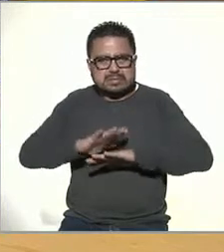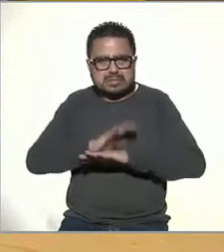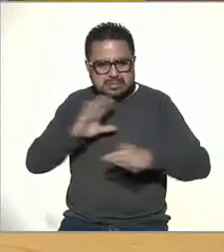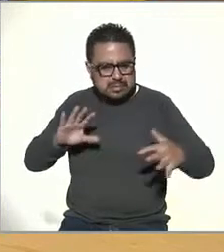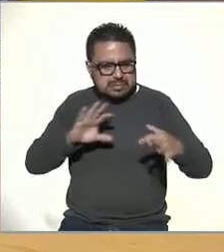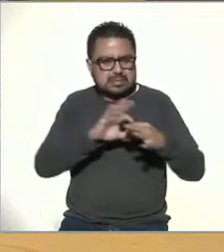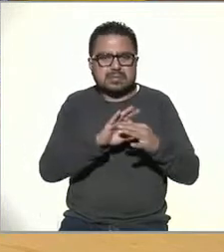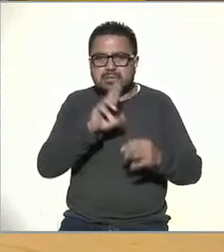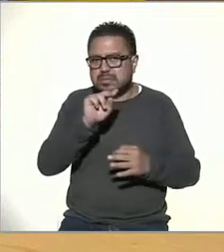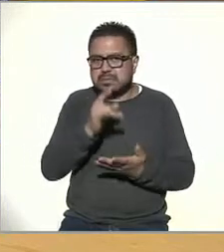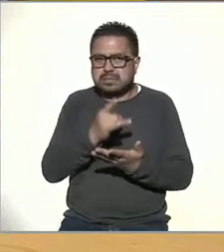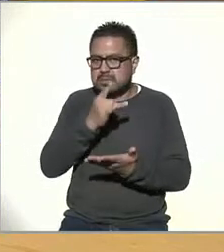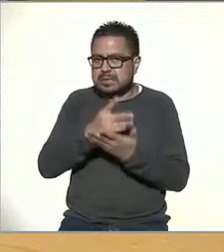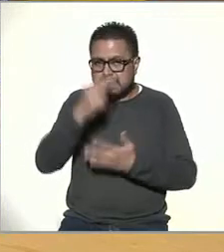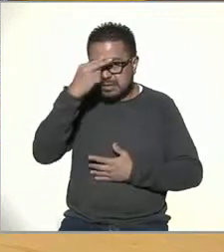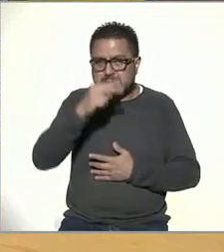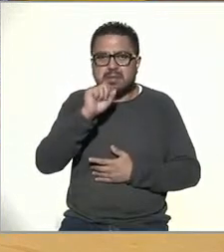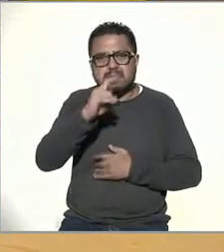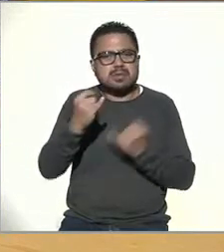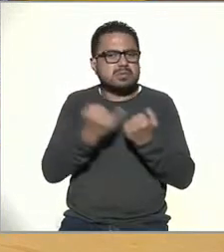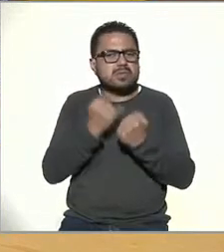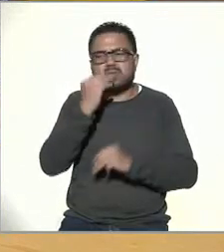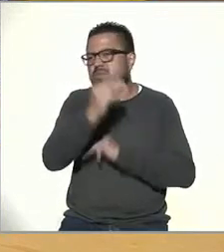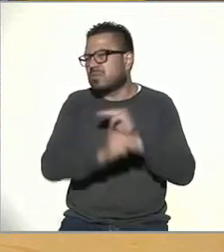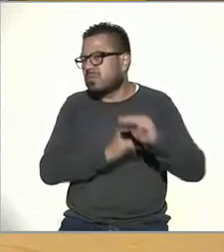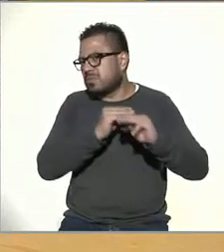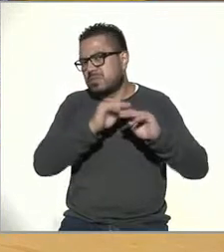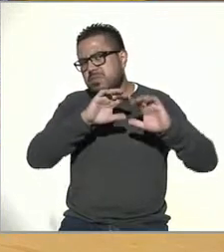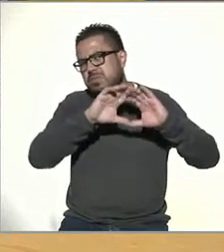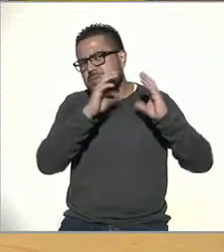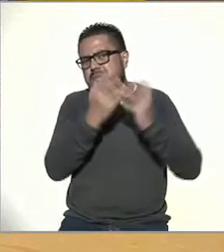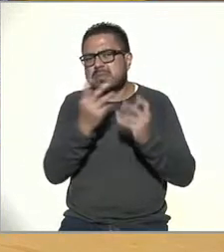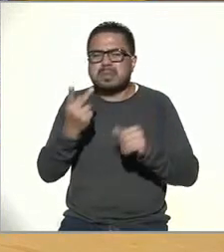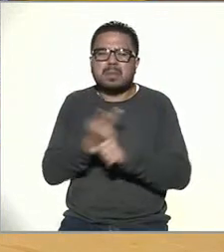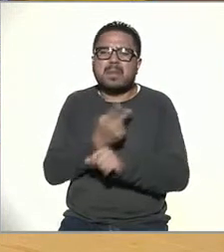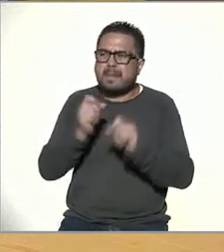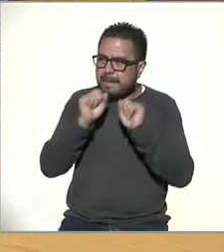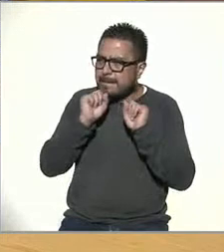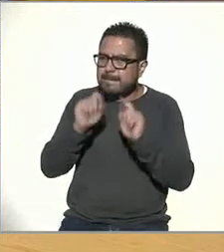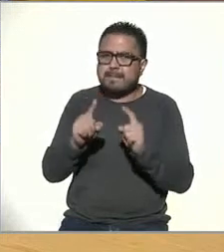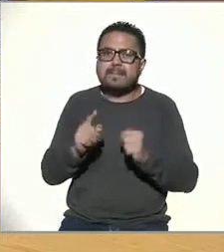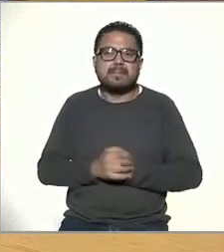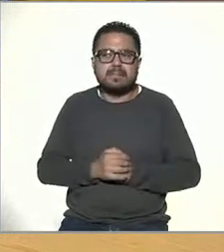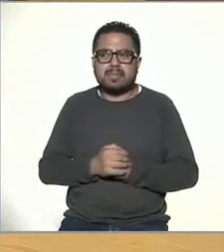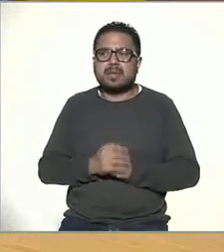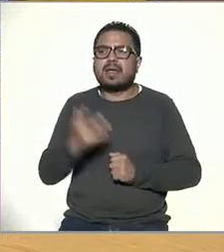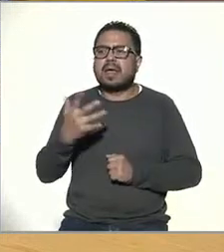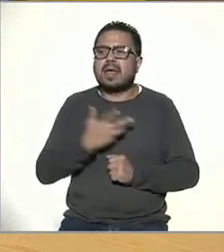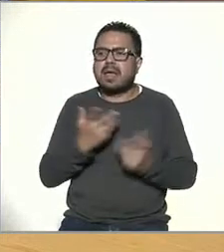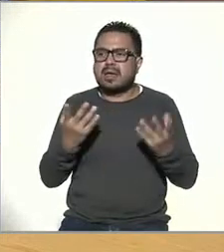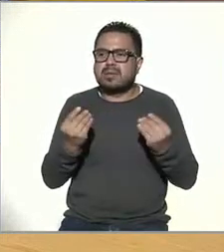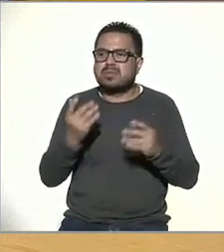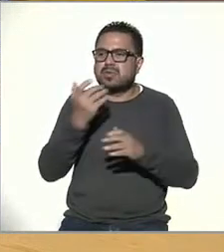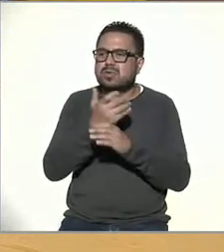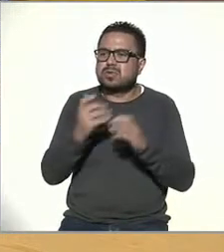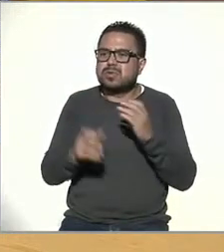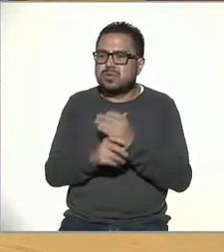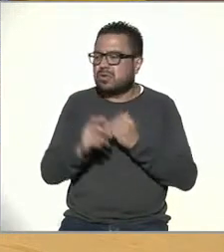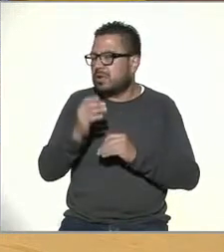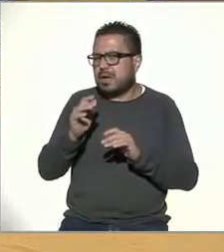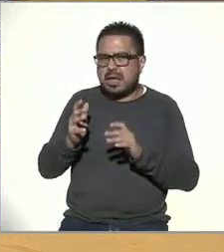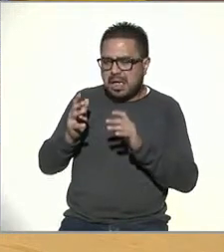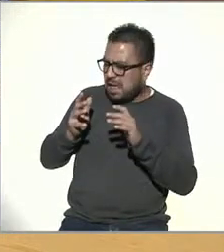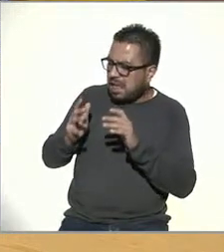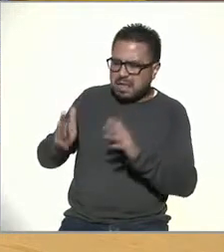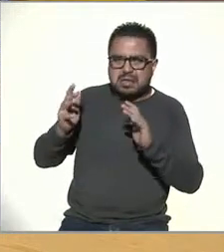Pero no solamente en México, en todo el mundo pasó lo mismo, y estamos, incluso hay muchas cosas que se van a quedar